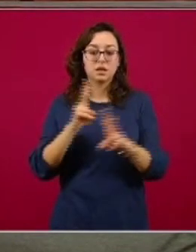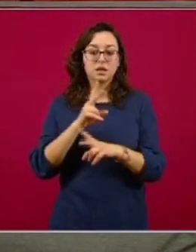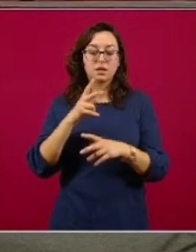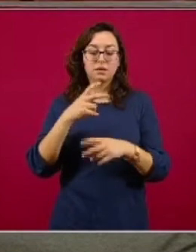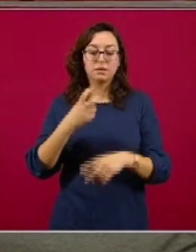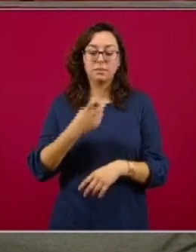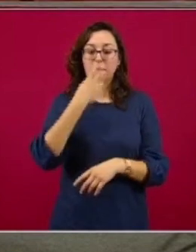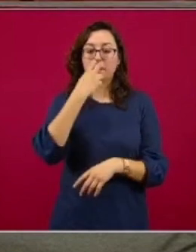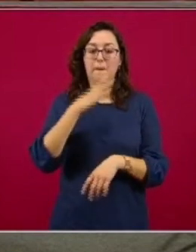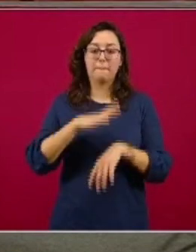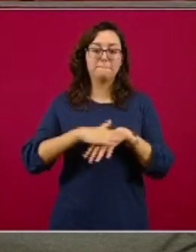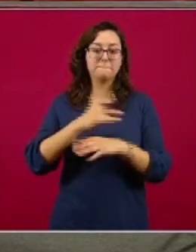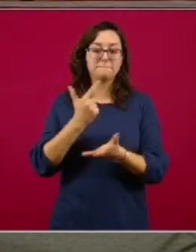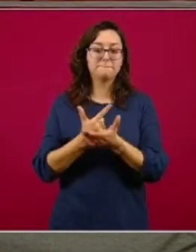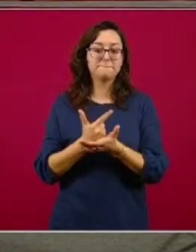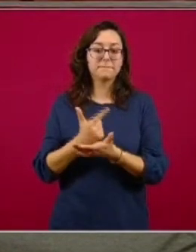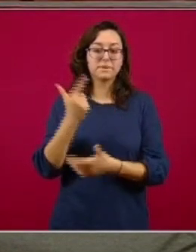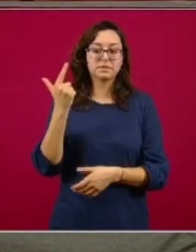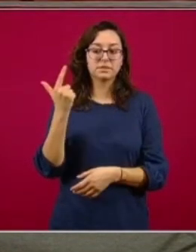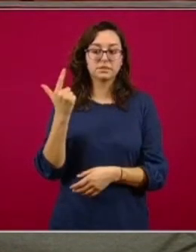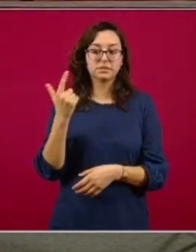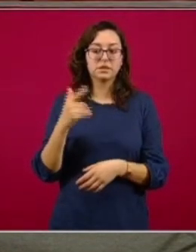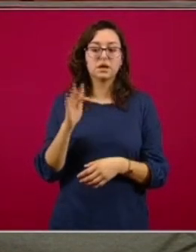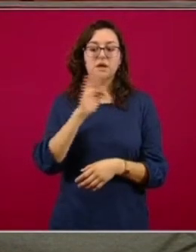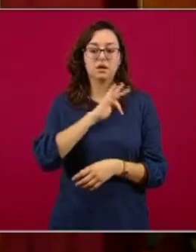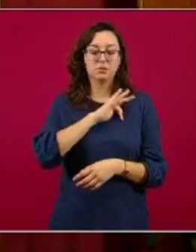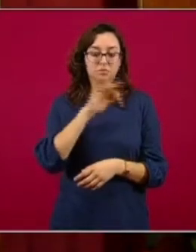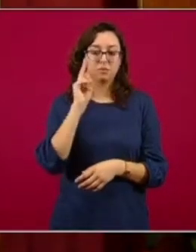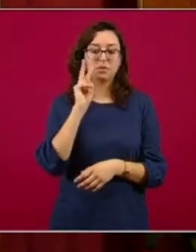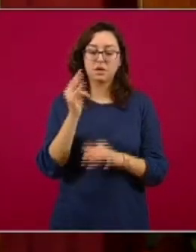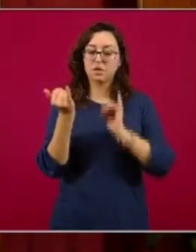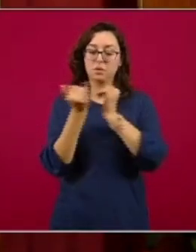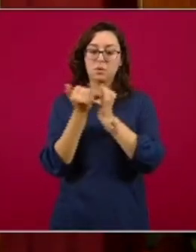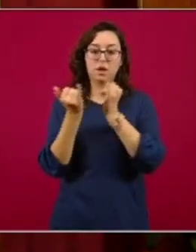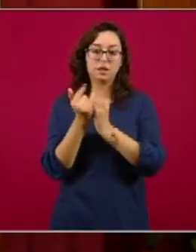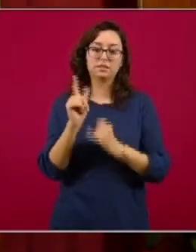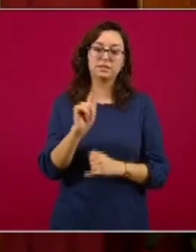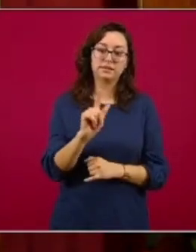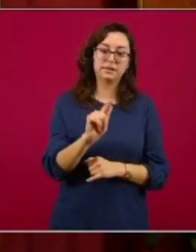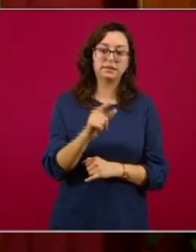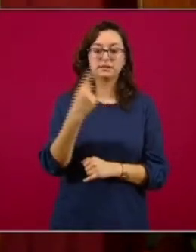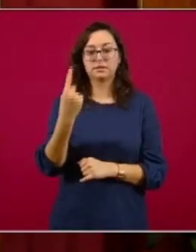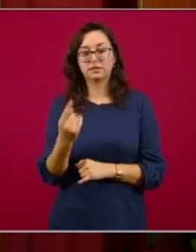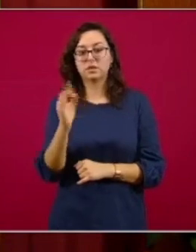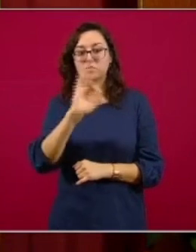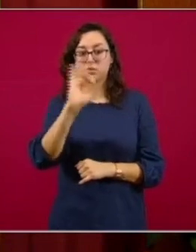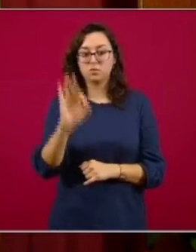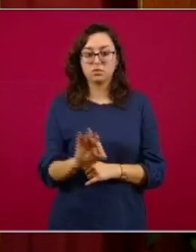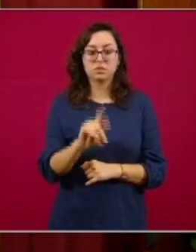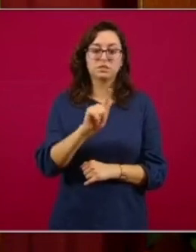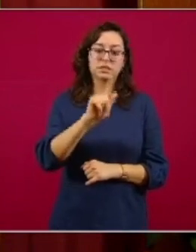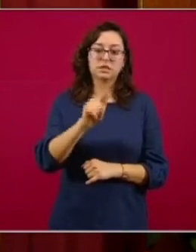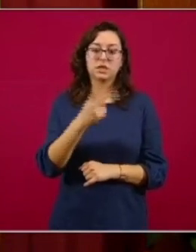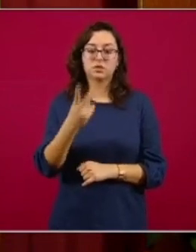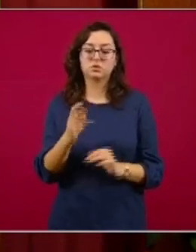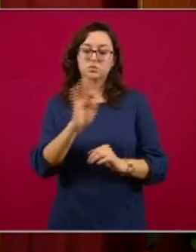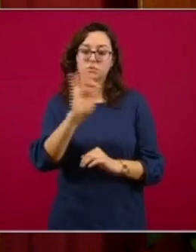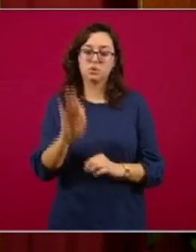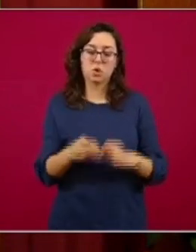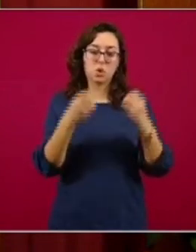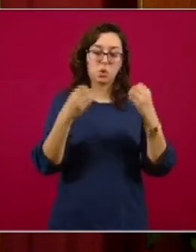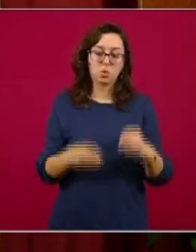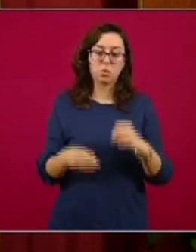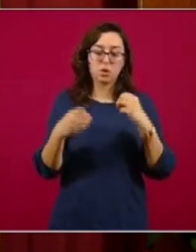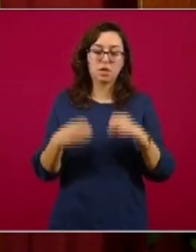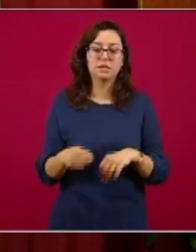críticos, en donde la ocupación también se ha mantenido alrededor de un 70, 71%, 72%, lo que